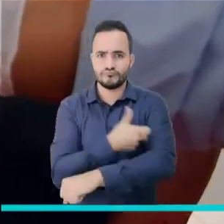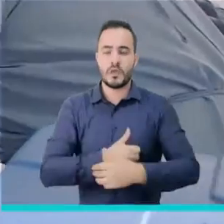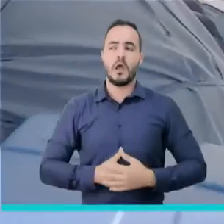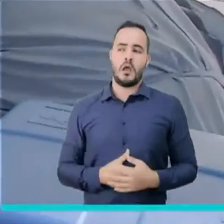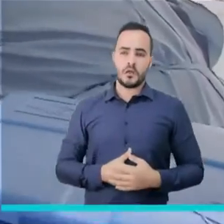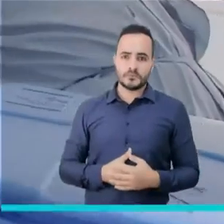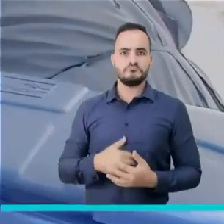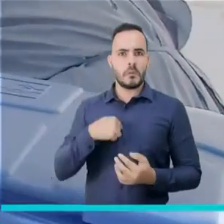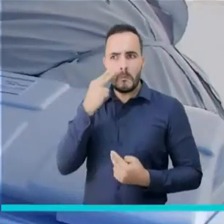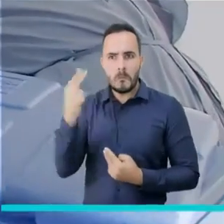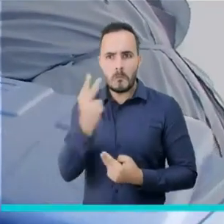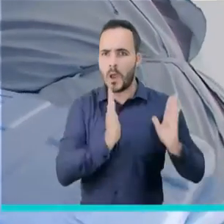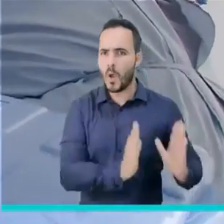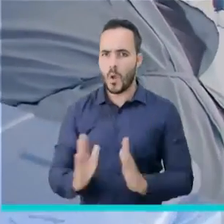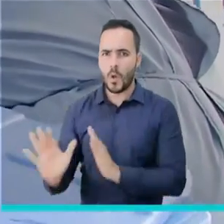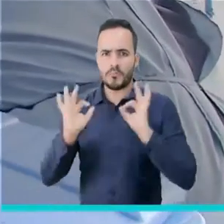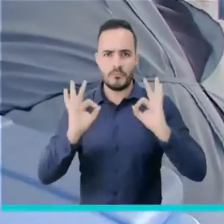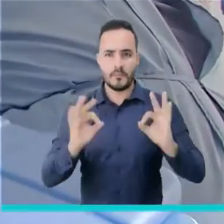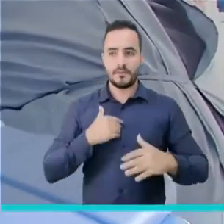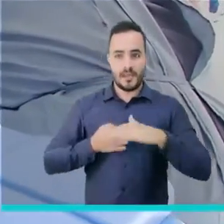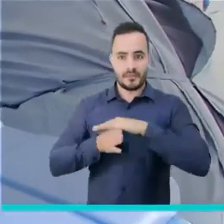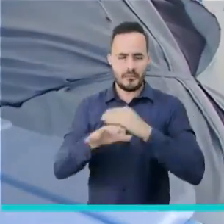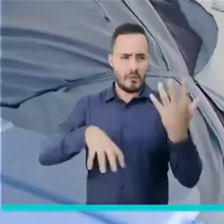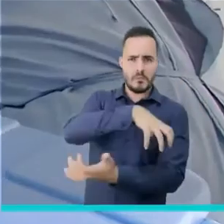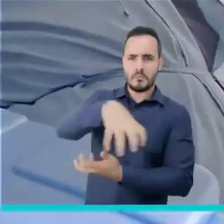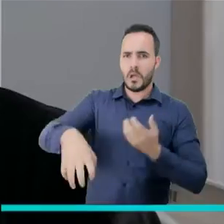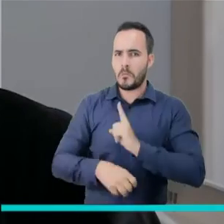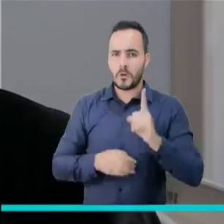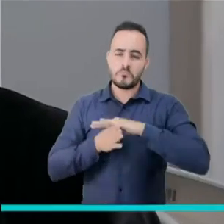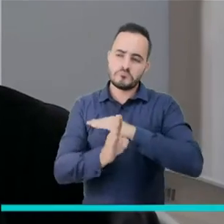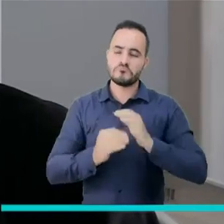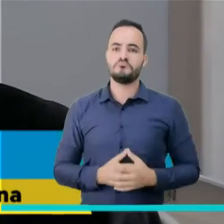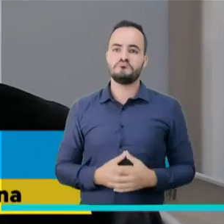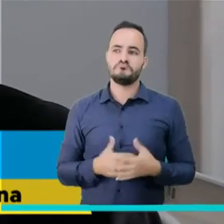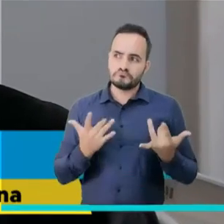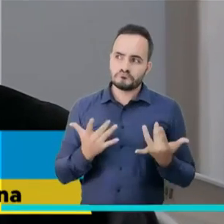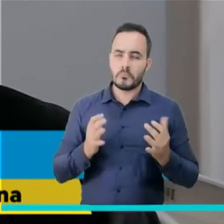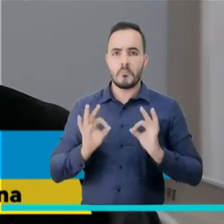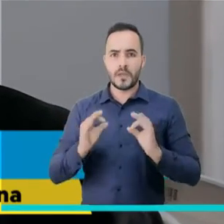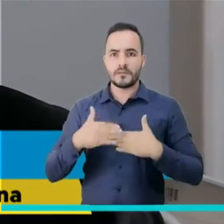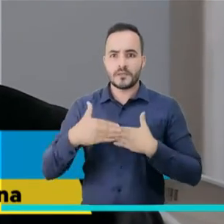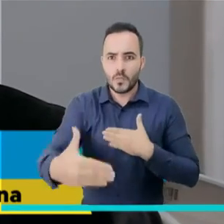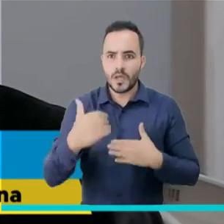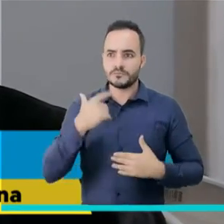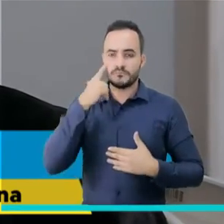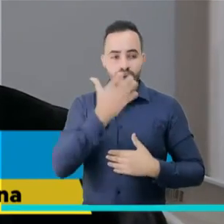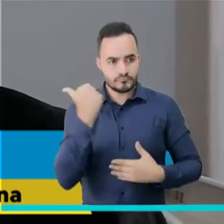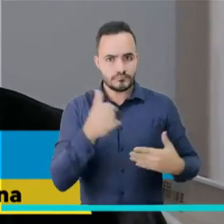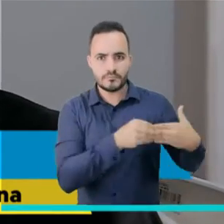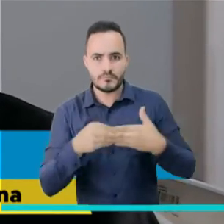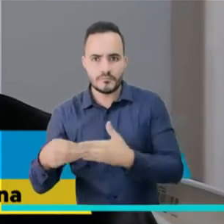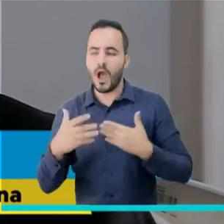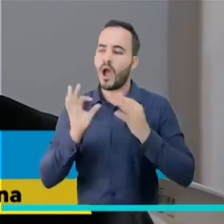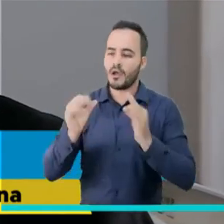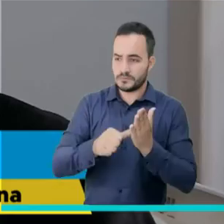nueve y media de la mañana. Todo muy organizadito. Tanto la entrada como cuando le reciben a uno